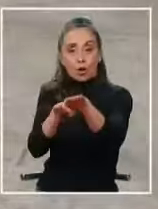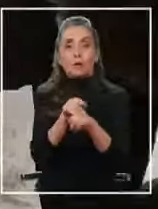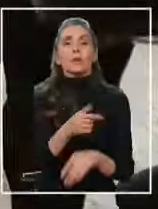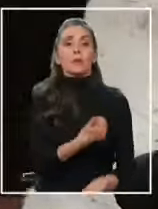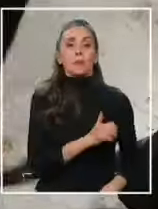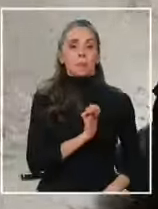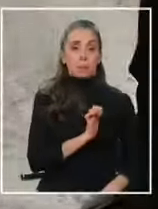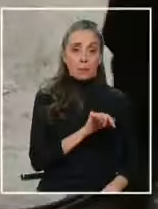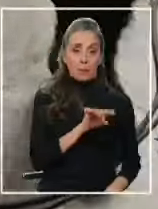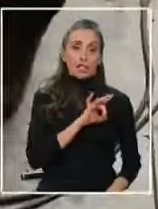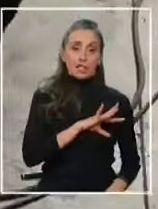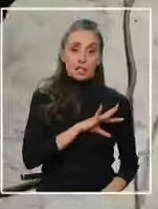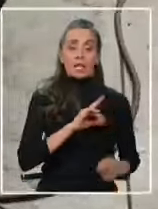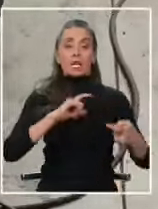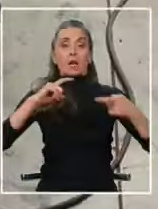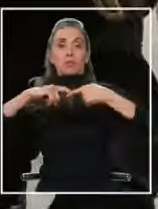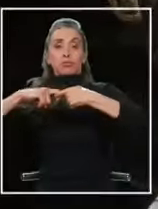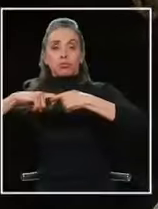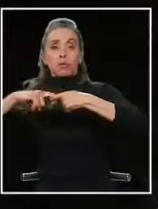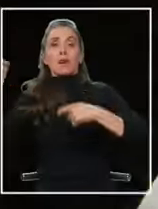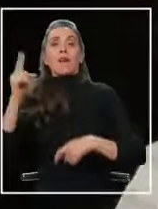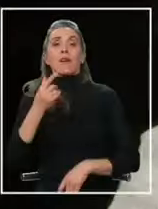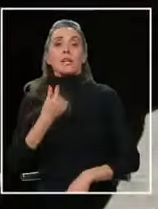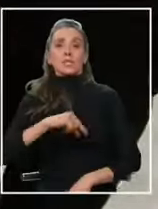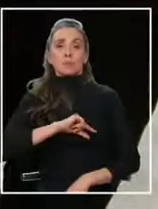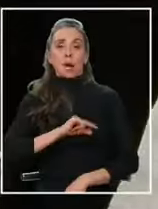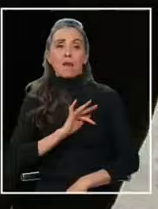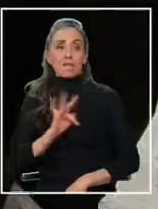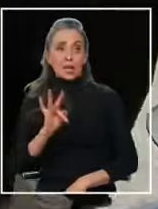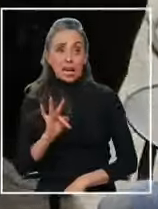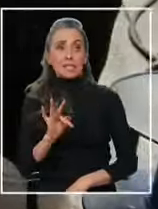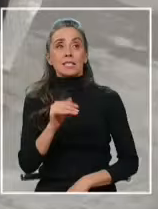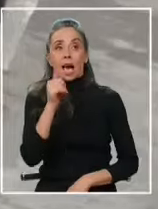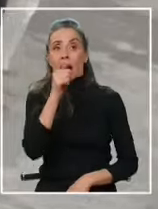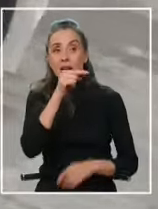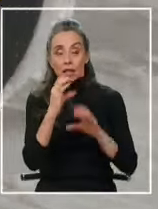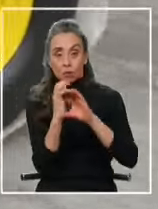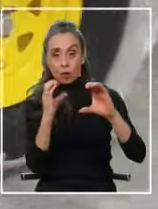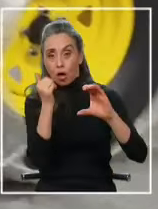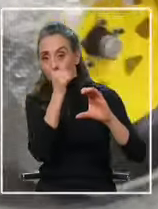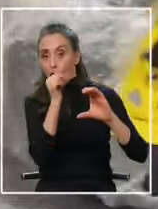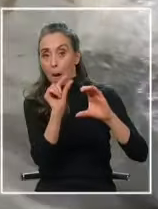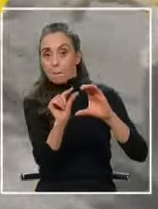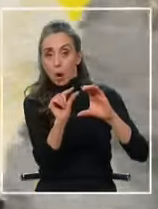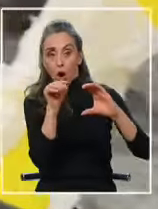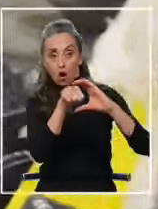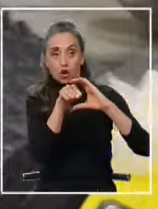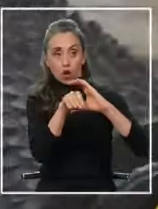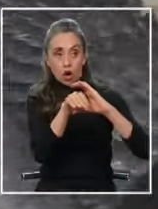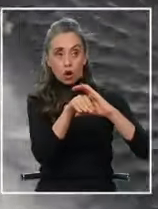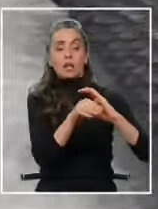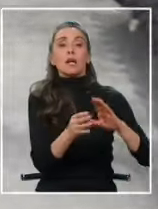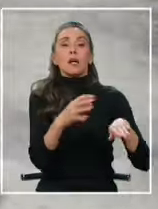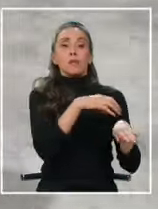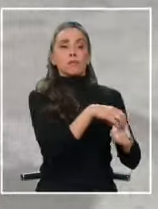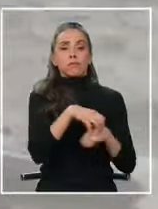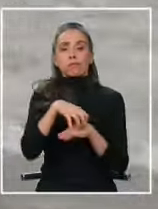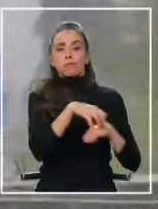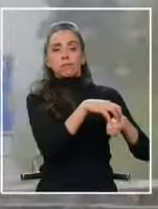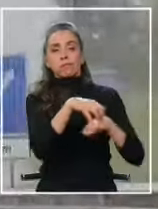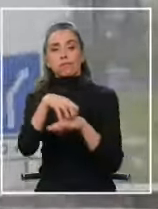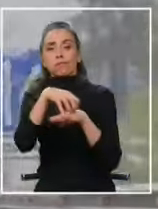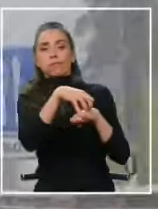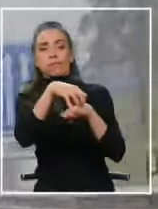policía española y francesa mantienen solo un par de kilos de droga al interior de los cilindros y dejan que la carga siga su curso